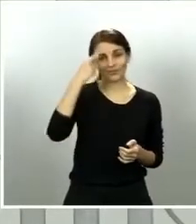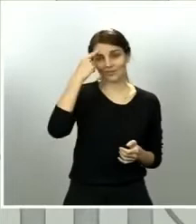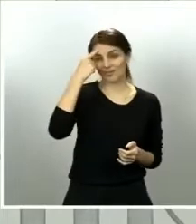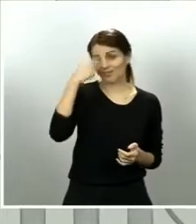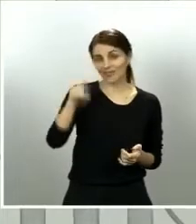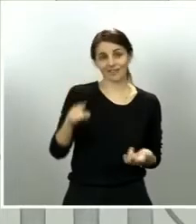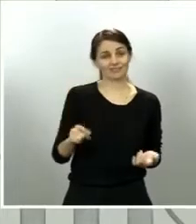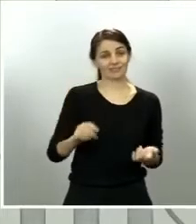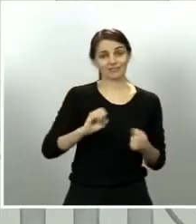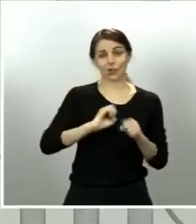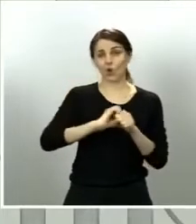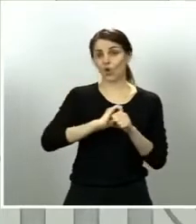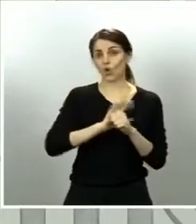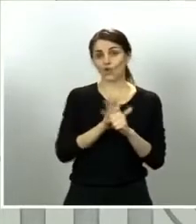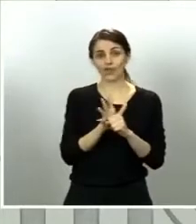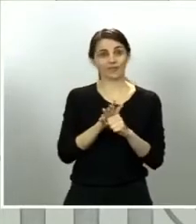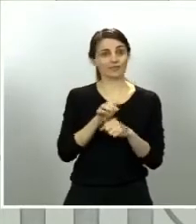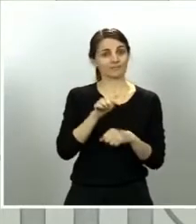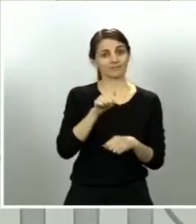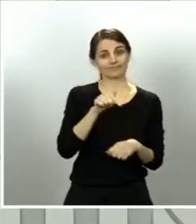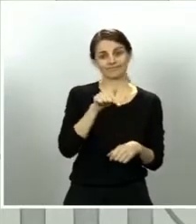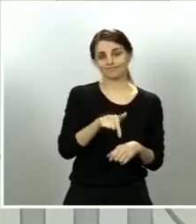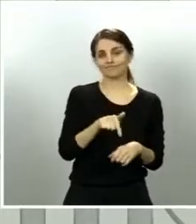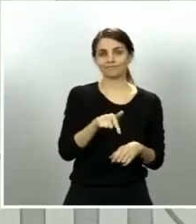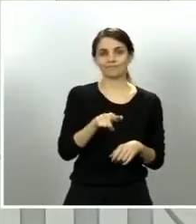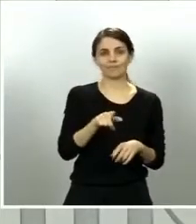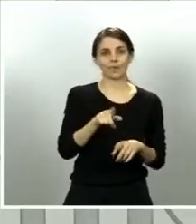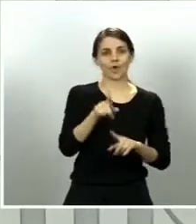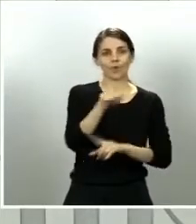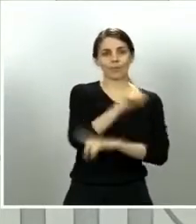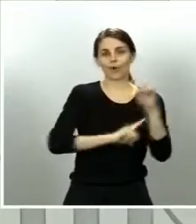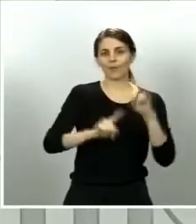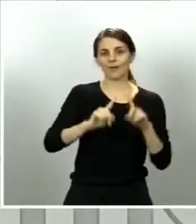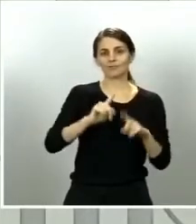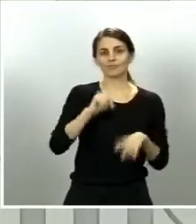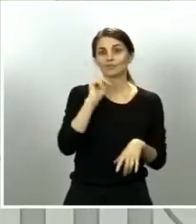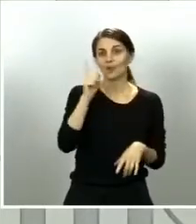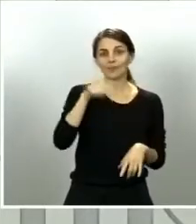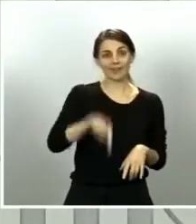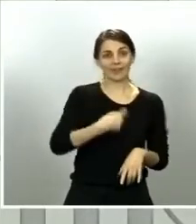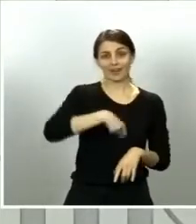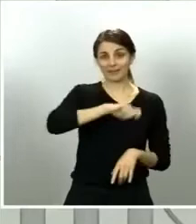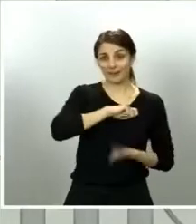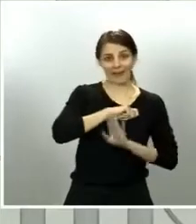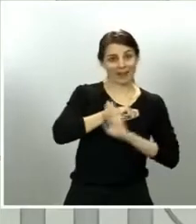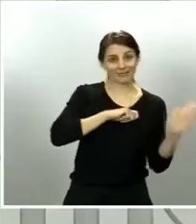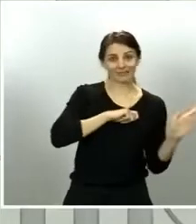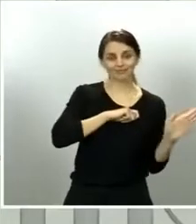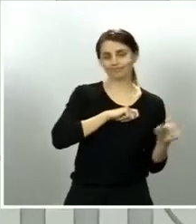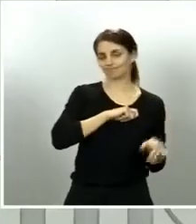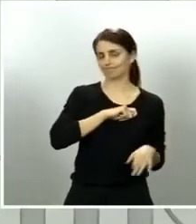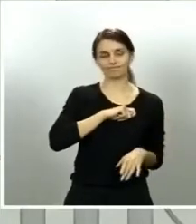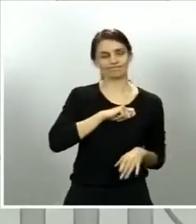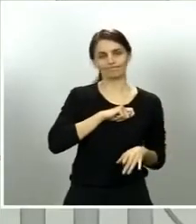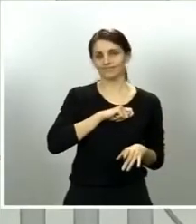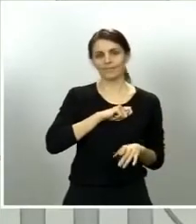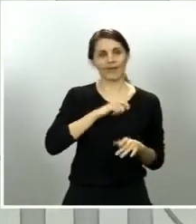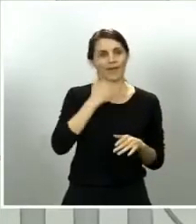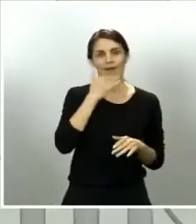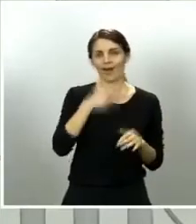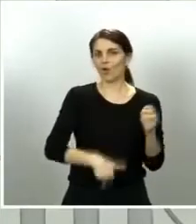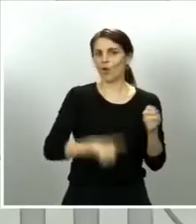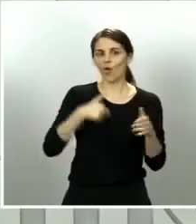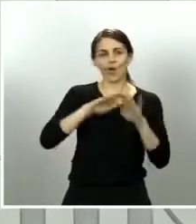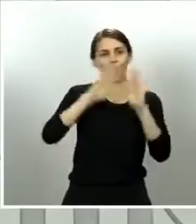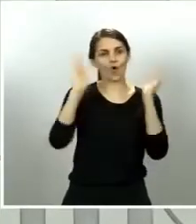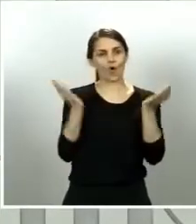-19, el coronavirus no es un problema de España es una epidemia que es global, por eso es una pandemia, por